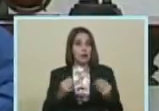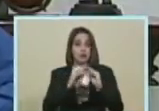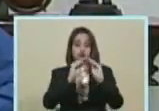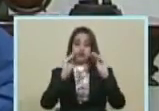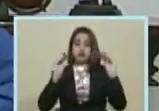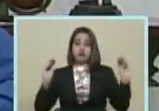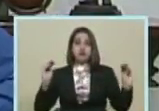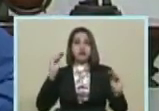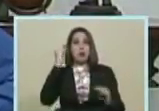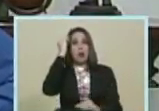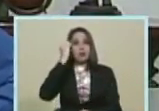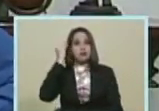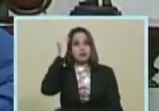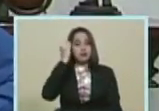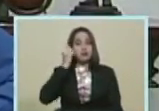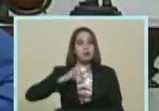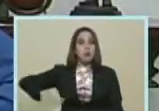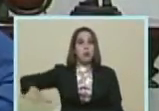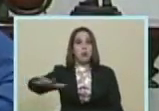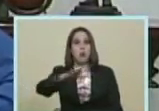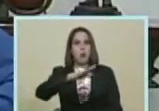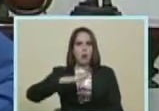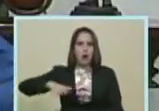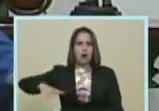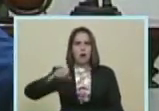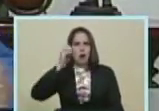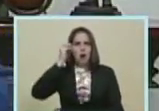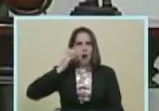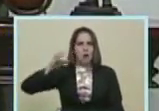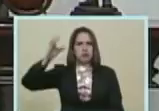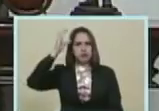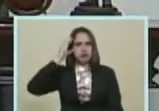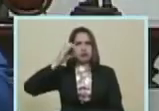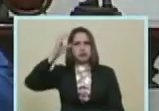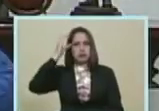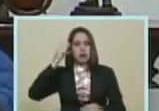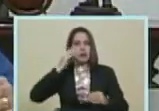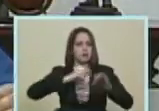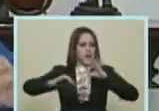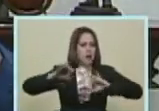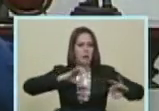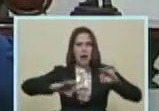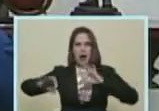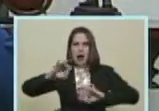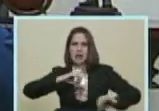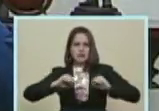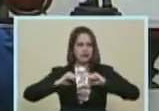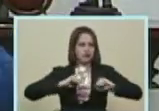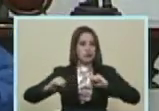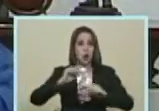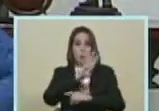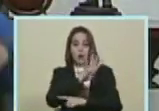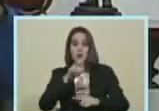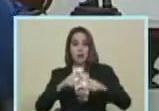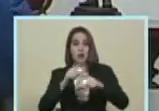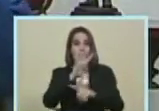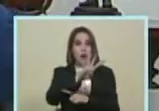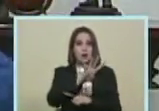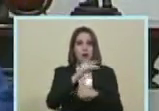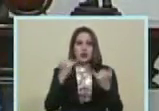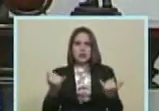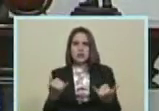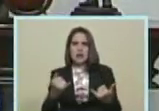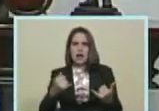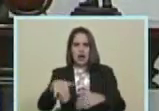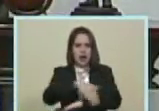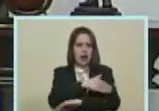pueblo consciente... ...al pueblo patriota... ...al pueblo revolucionario... ...bueno... ...a prepararse... ...la maquinaria cuatro por cuatro... ...a salir a